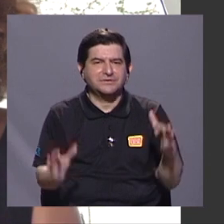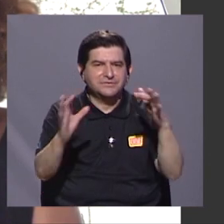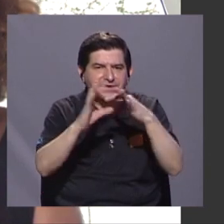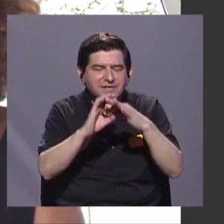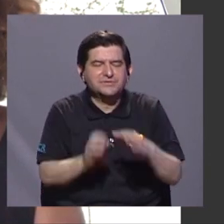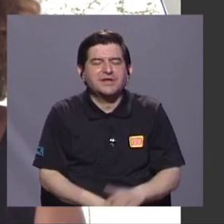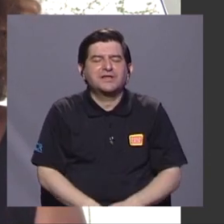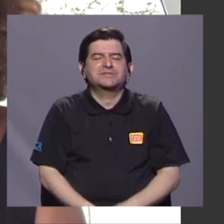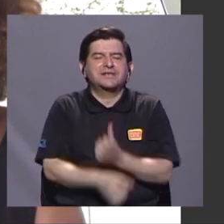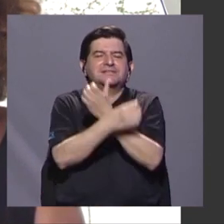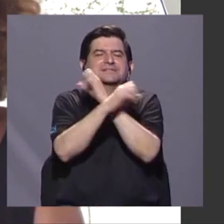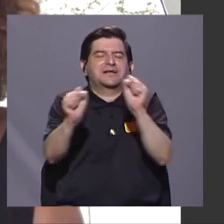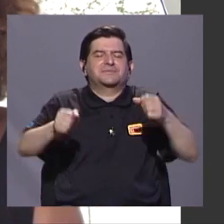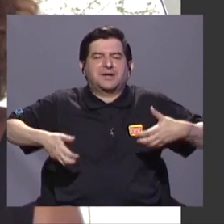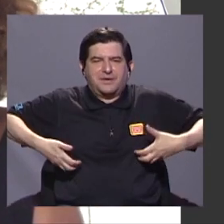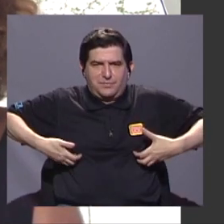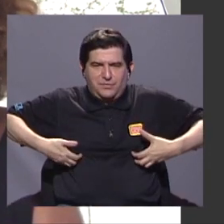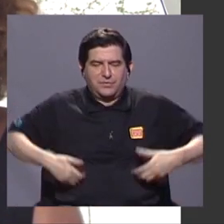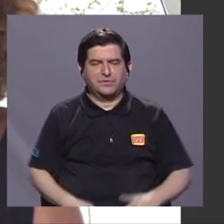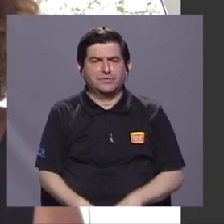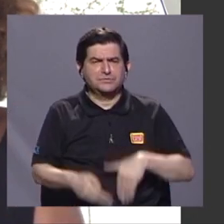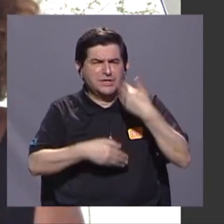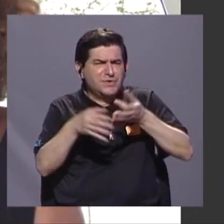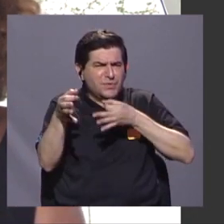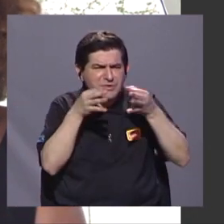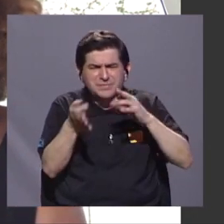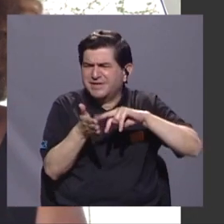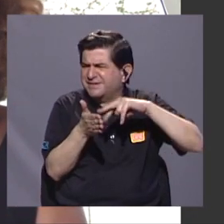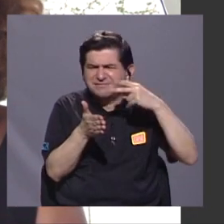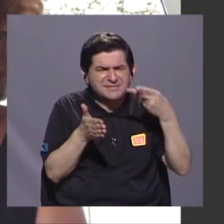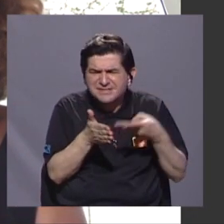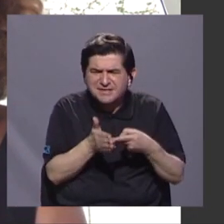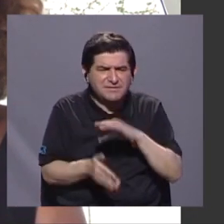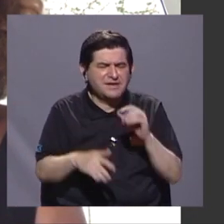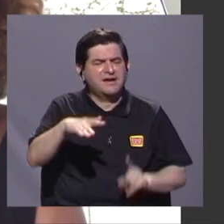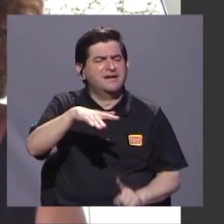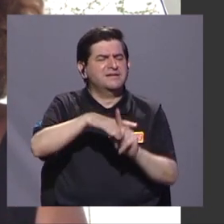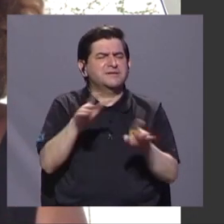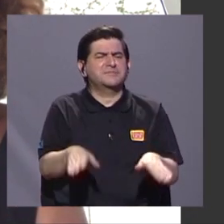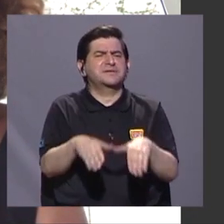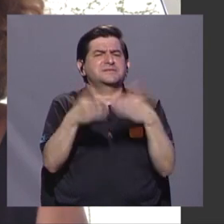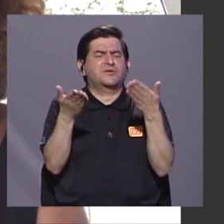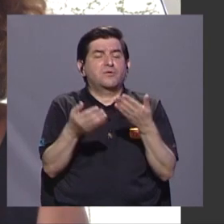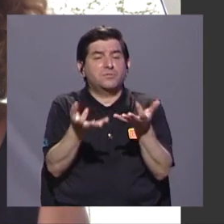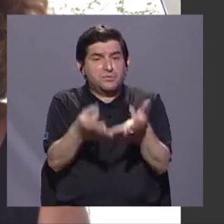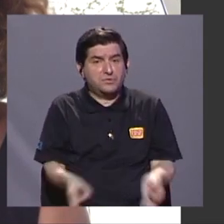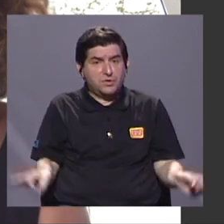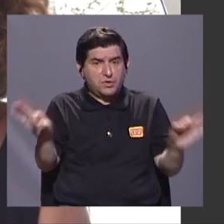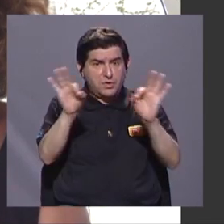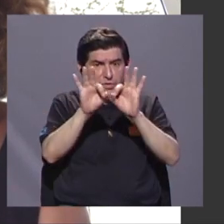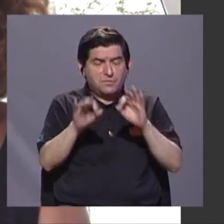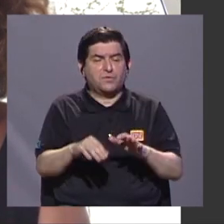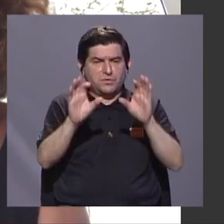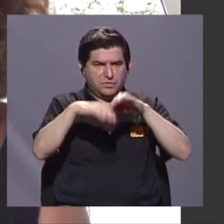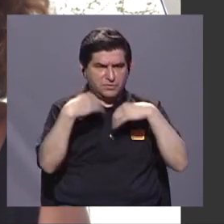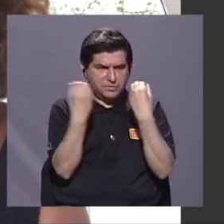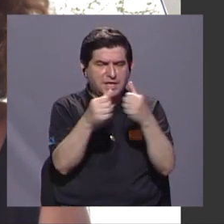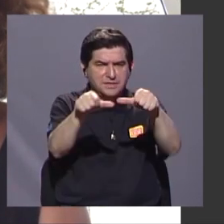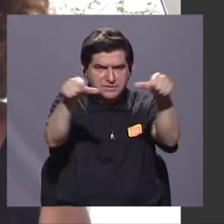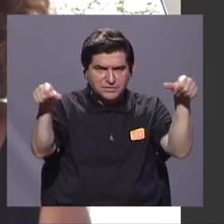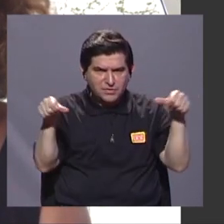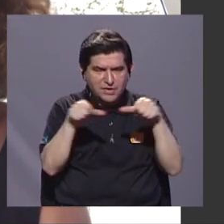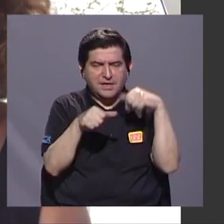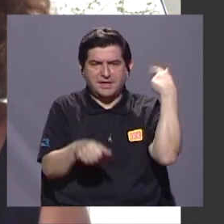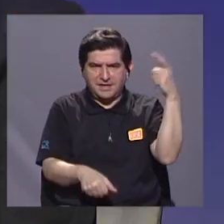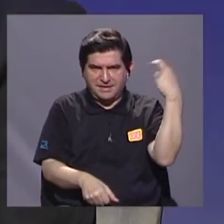Salvamonos. Y ahorita le vamos a preguntar qué es esto y cómo surge esta importante instancia en el área de